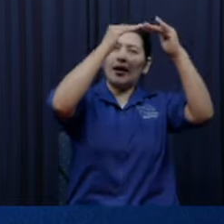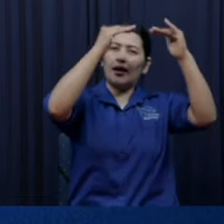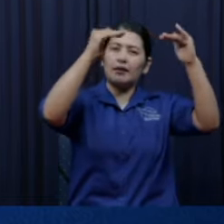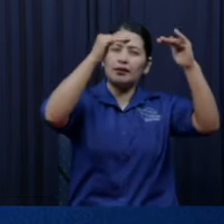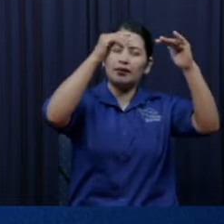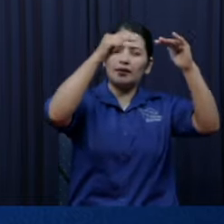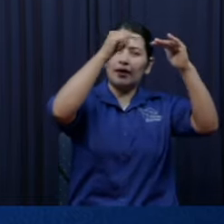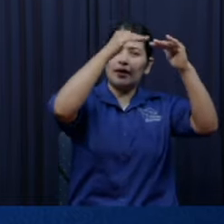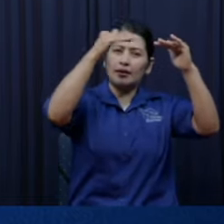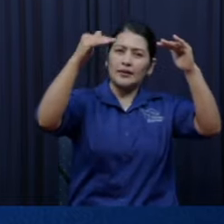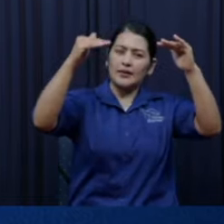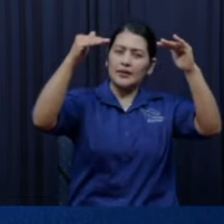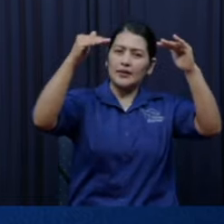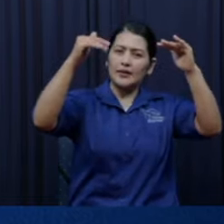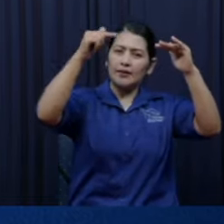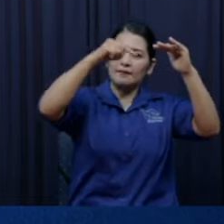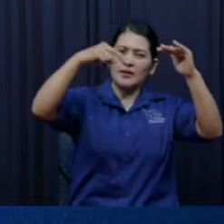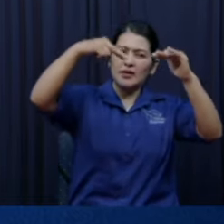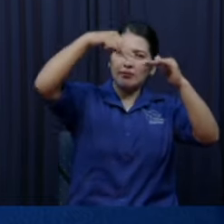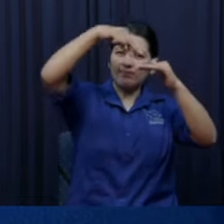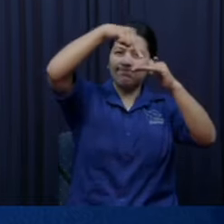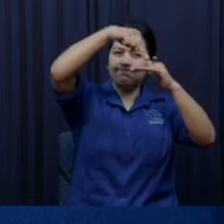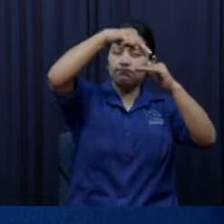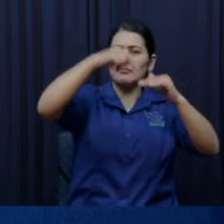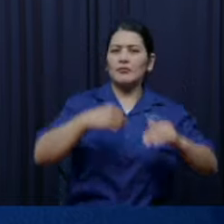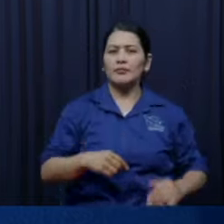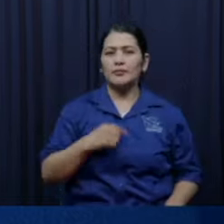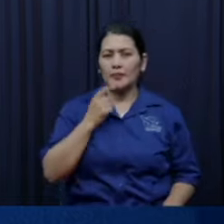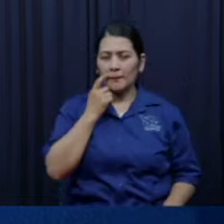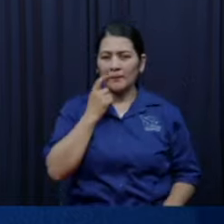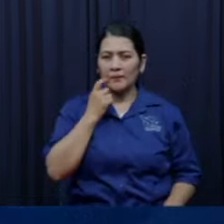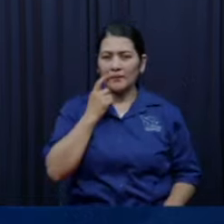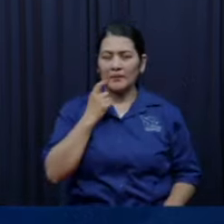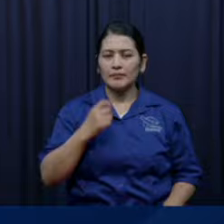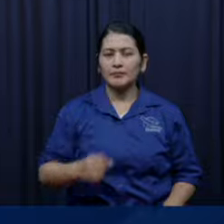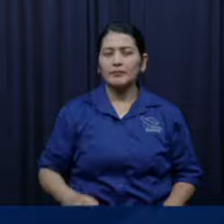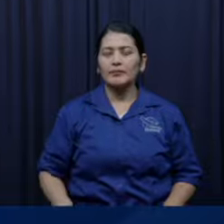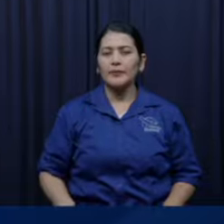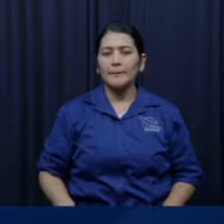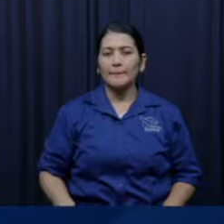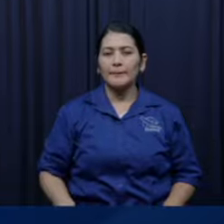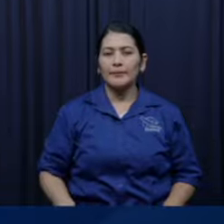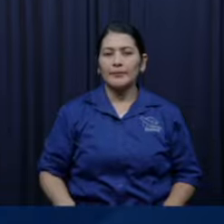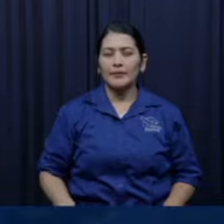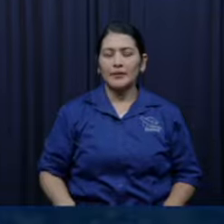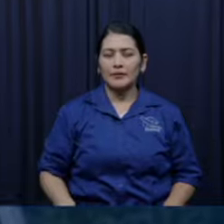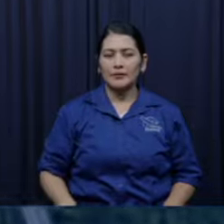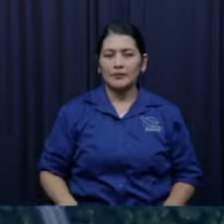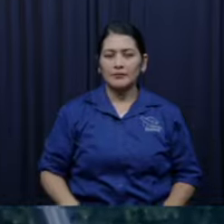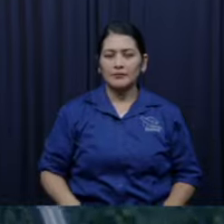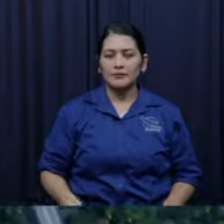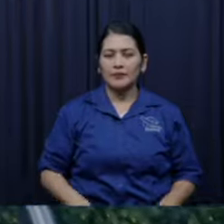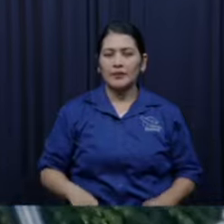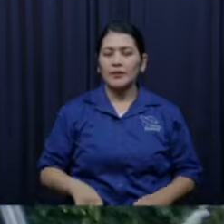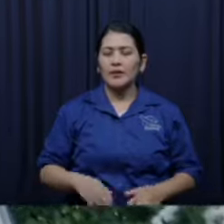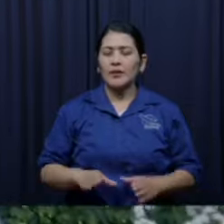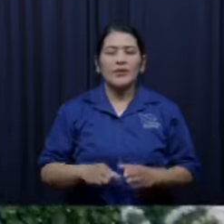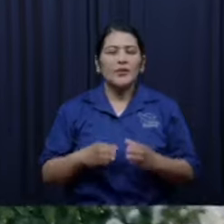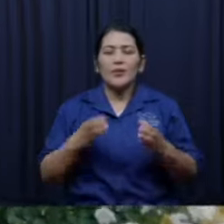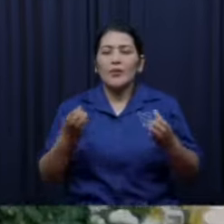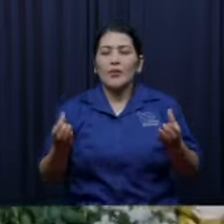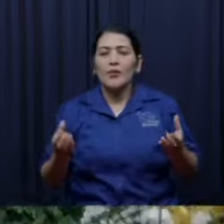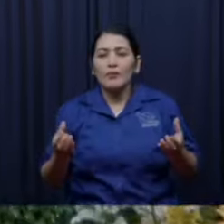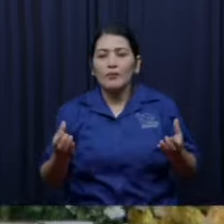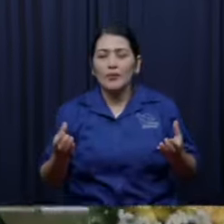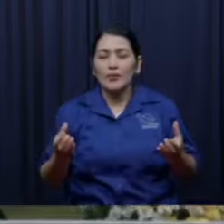mojados sin hacer alusión a ningún momento de migración pero como como llegaron imagínese ese túnel